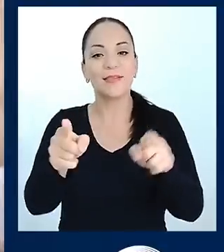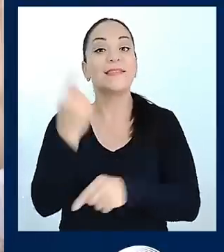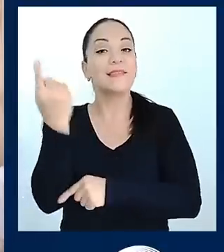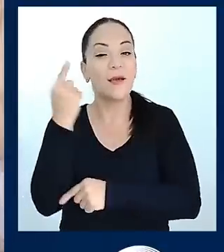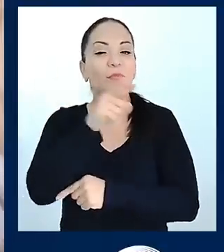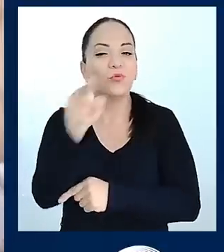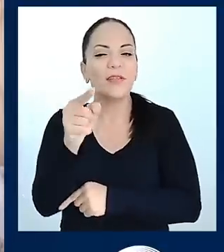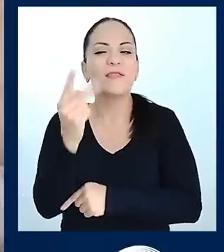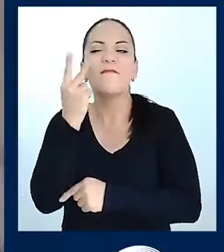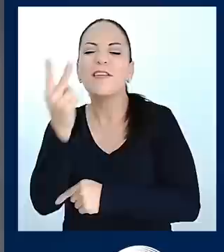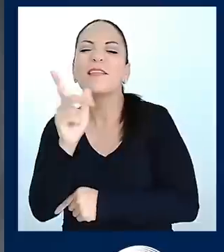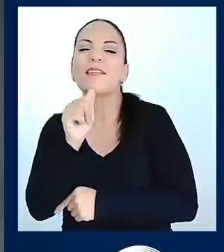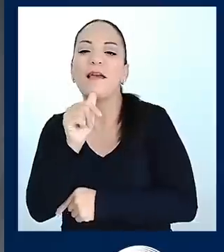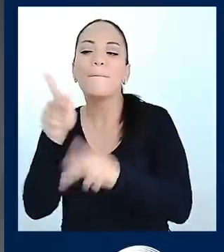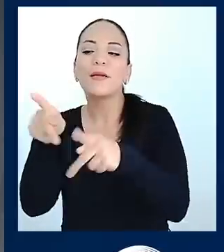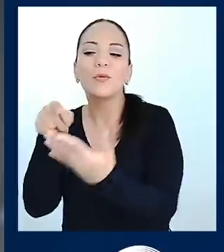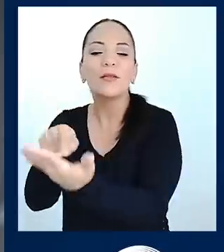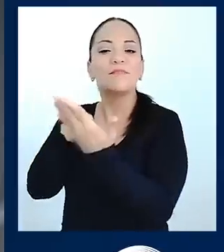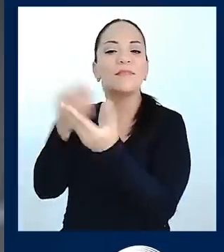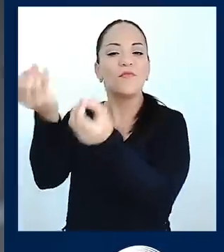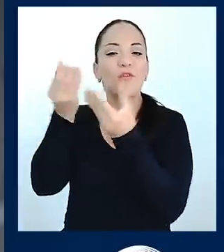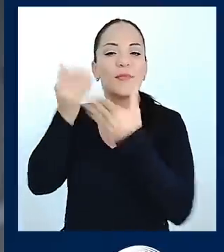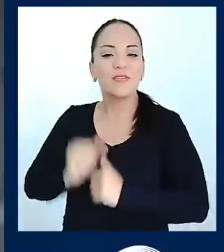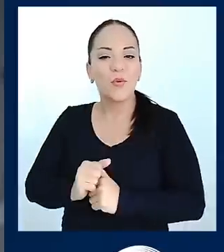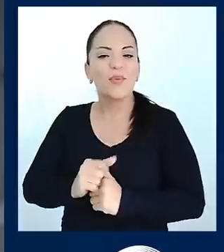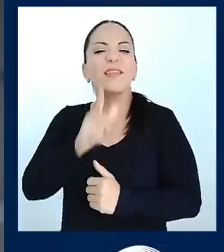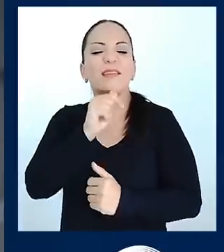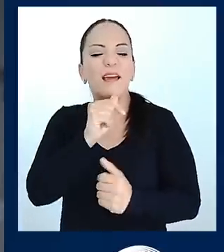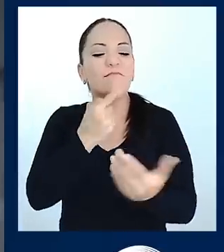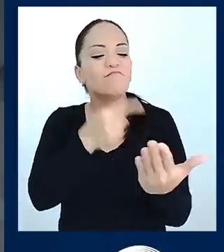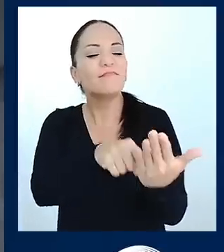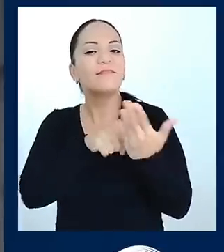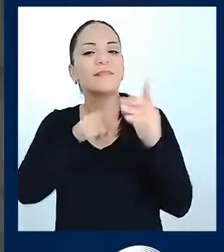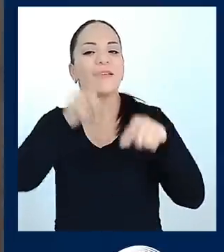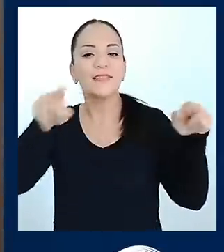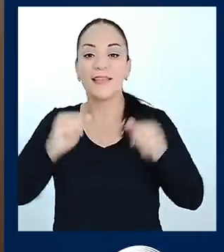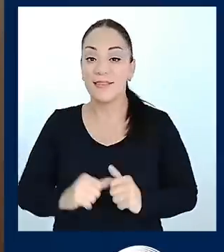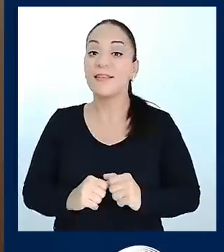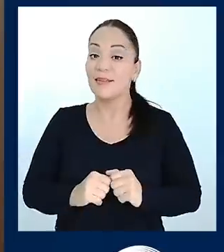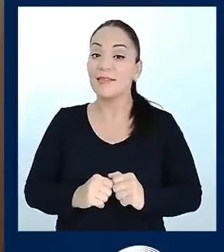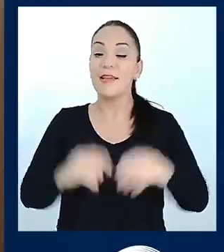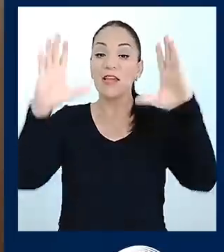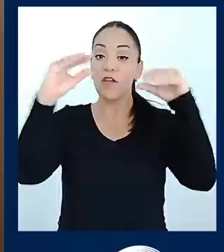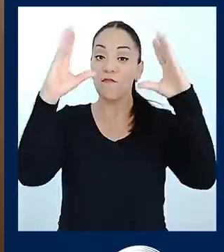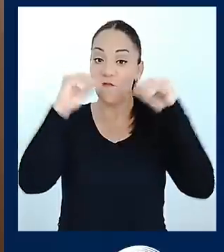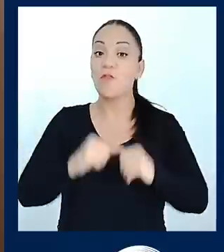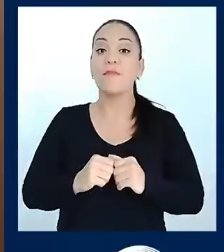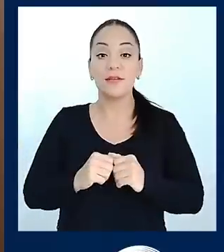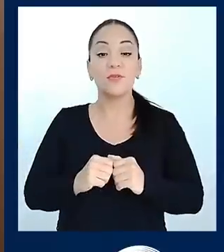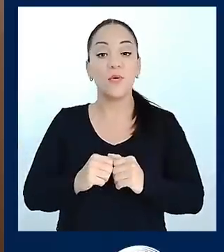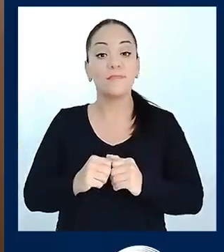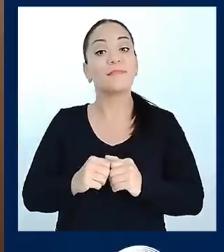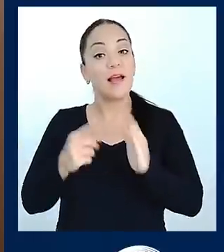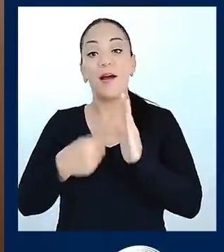los números o le habla de estadísticas porque la información no es neutral. Hay